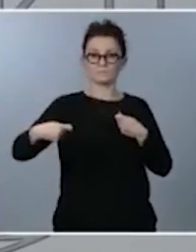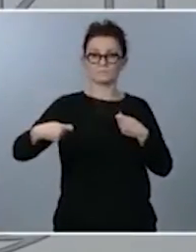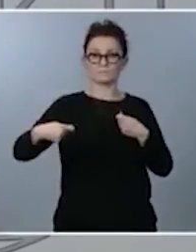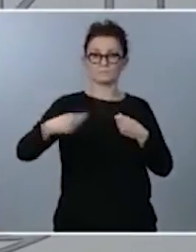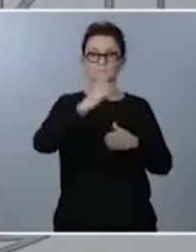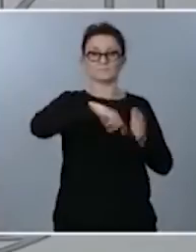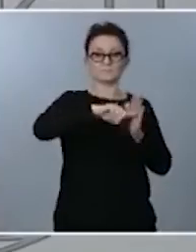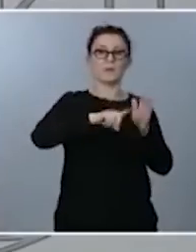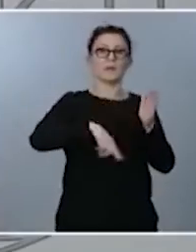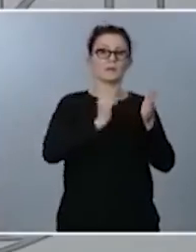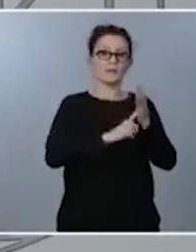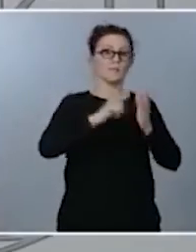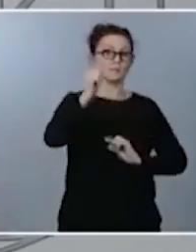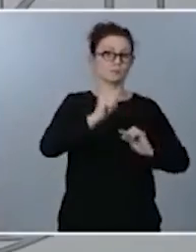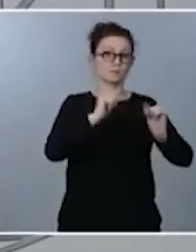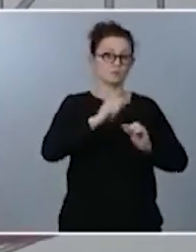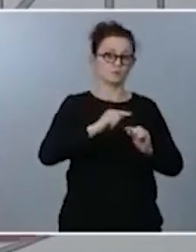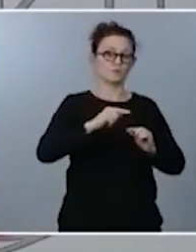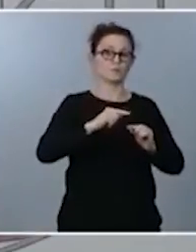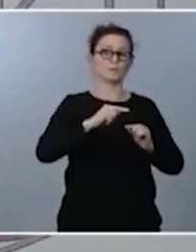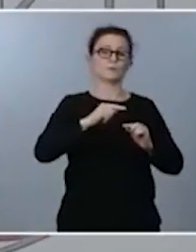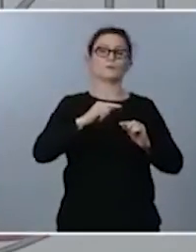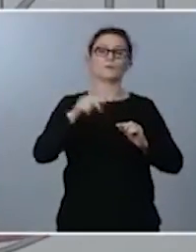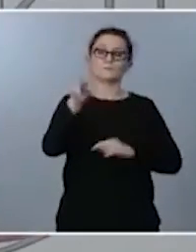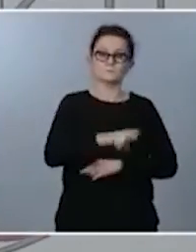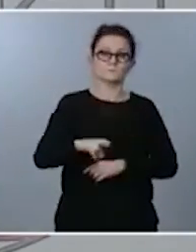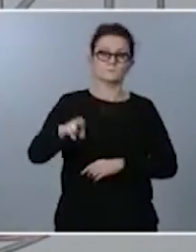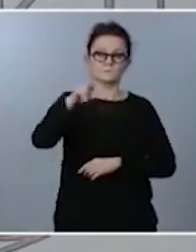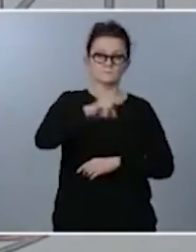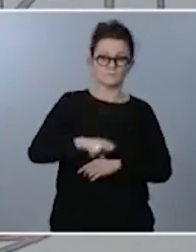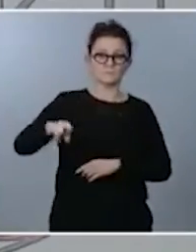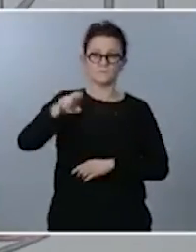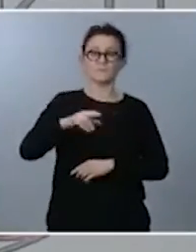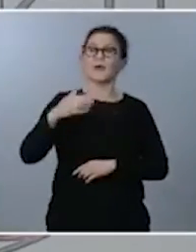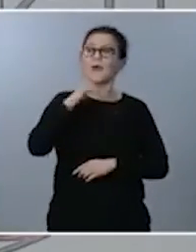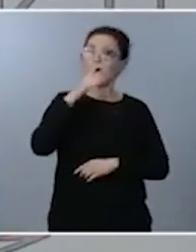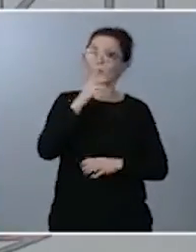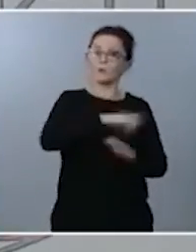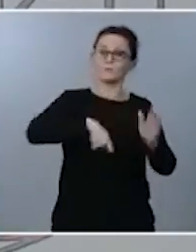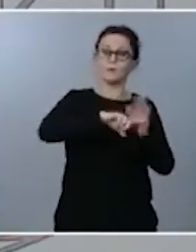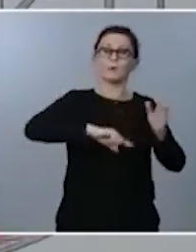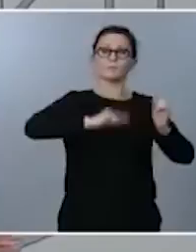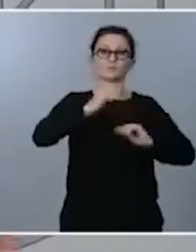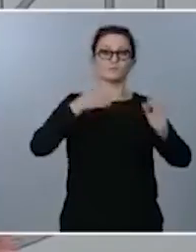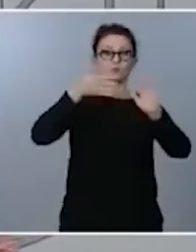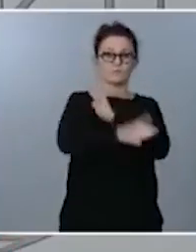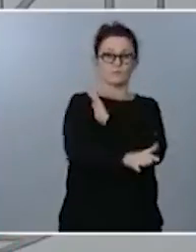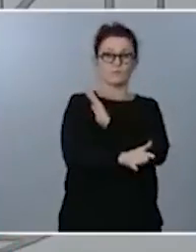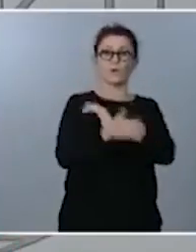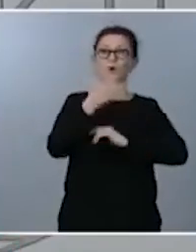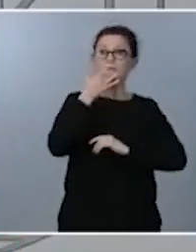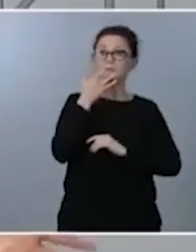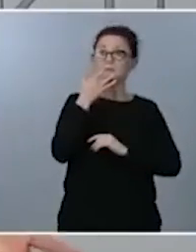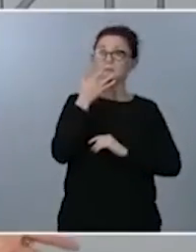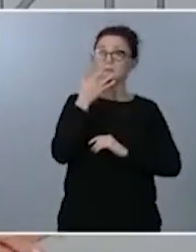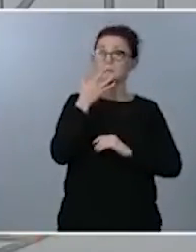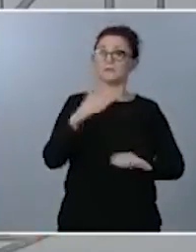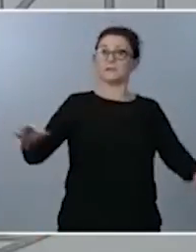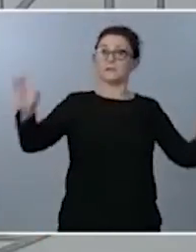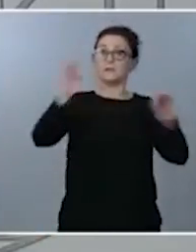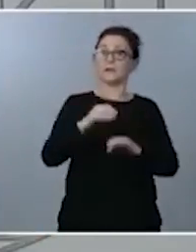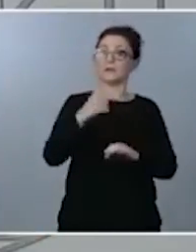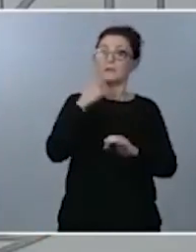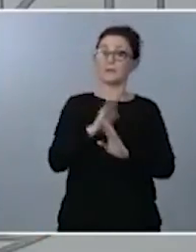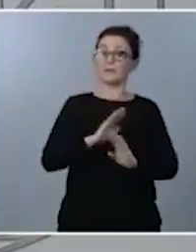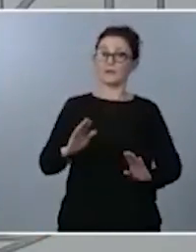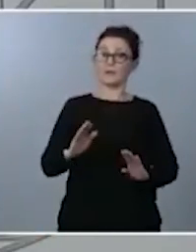pues lo que hacemos este año es que lo mantenemos ya como un presupuesto indefinido lo cual significa que si nadie se pronuncia el presupuesto sigue vigente